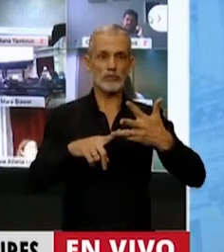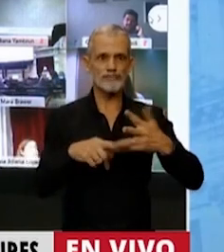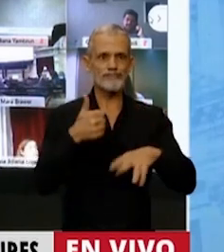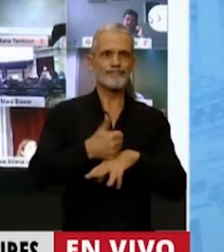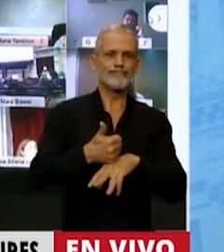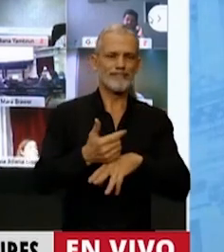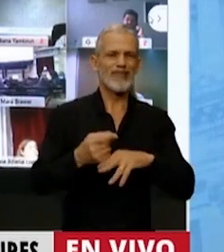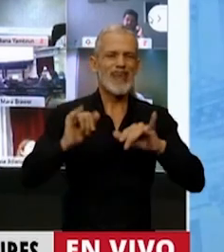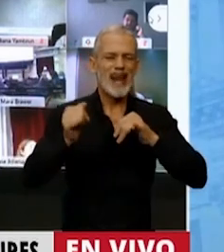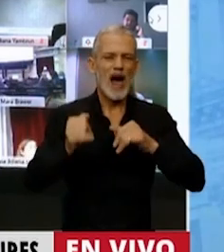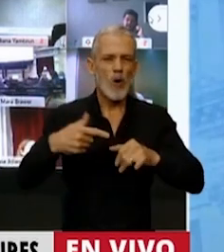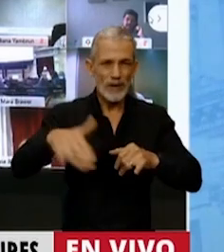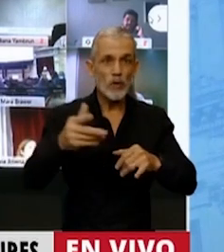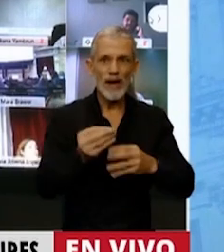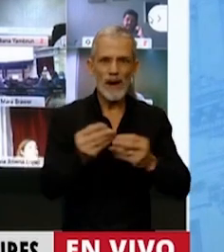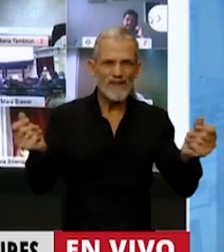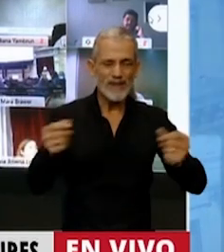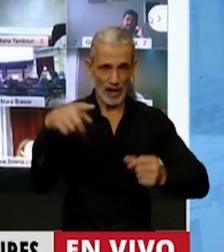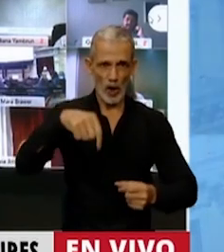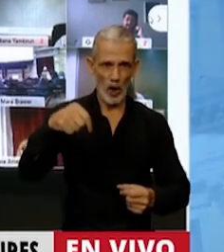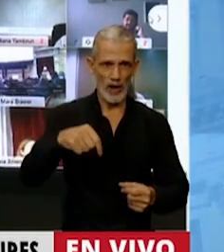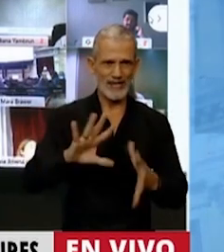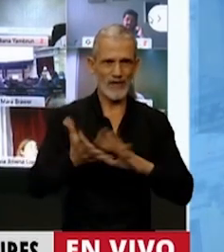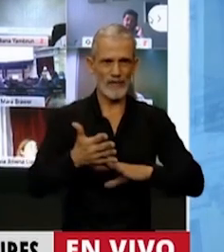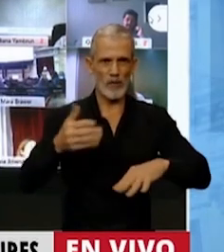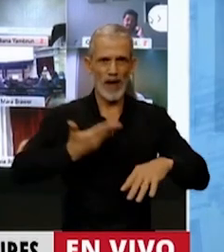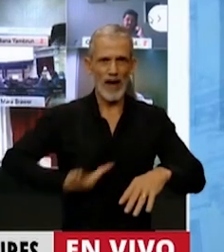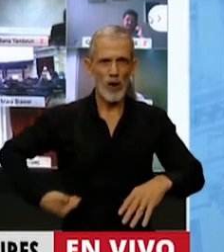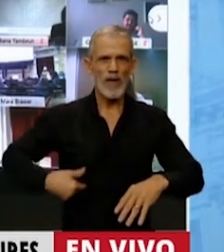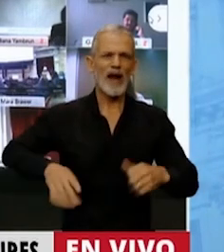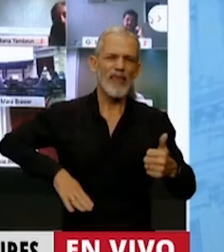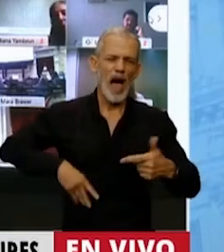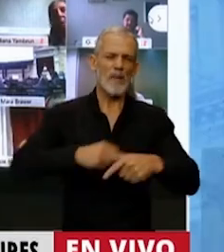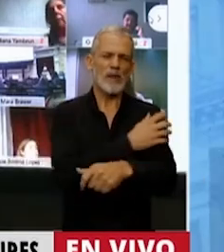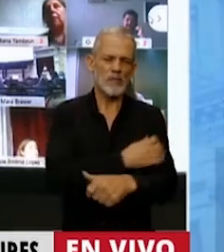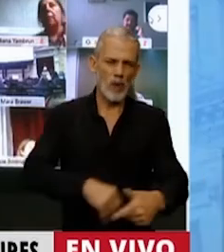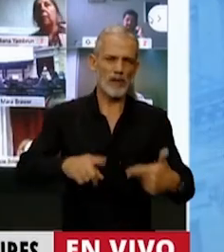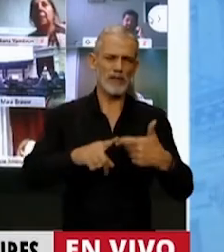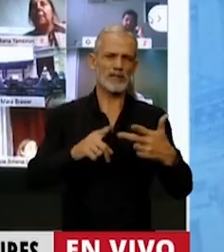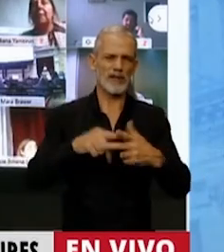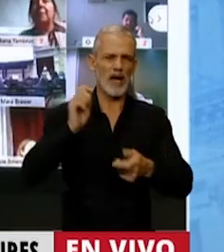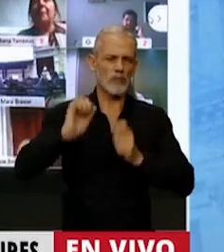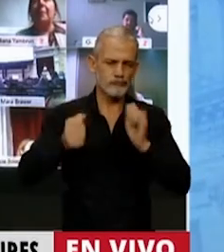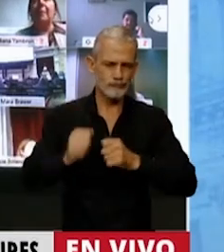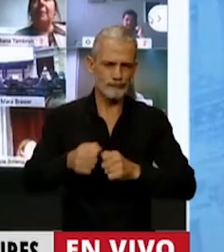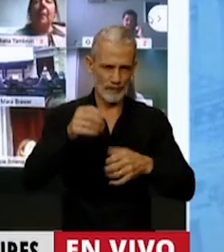rebelión de la juventud que va a acabar con este régimen de hambre, de miseria y de explotación. Muchas gracias.